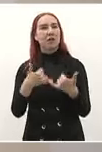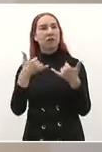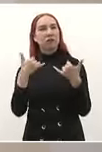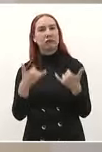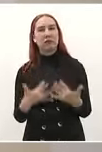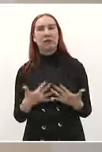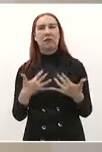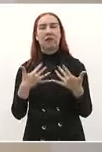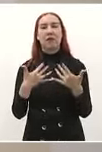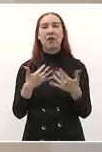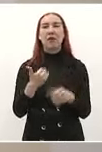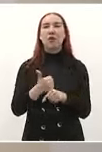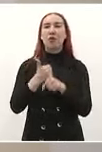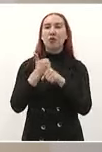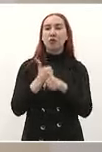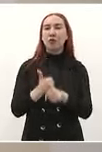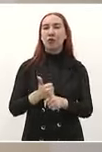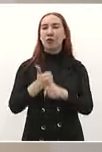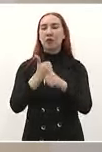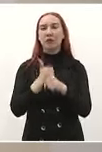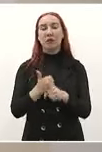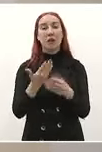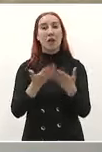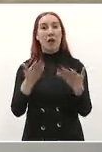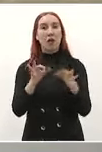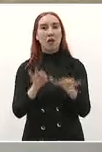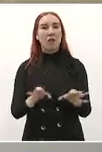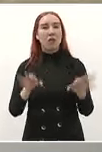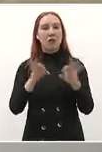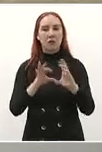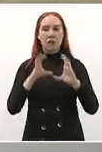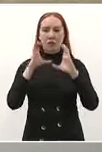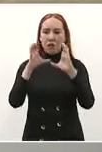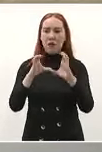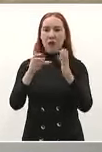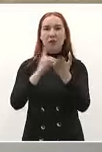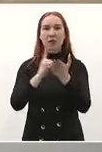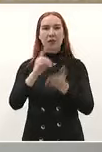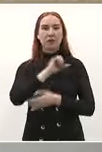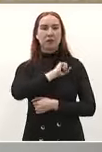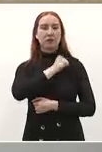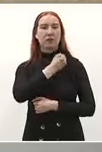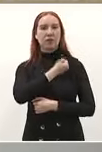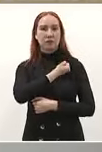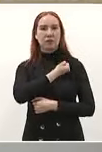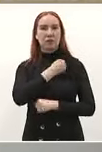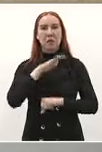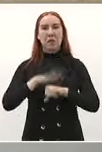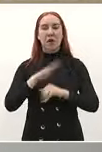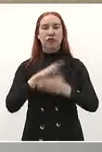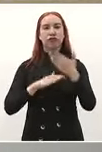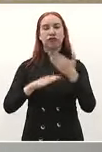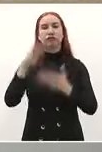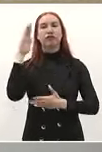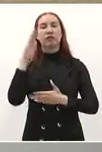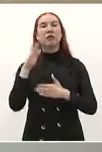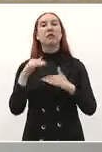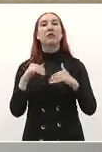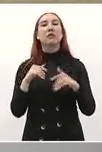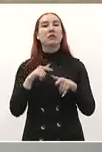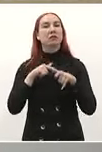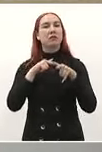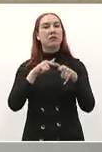ese derecho constitucional el derecho a la salud podría yo seguir